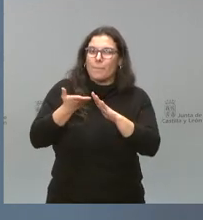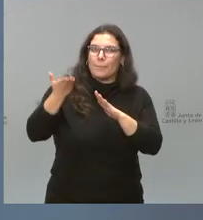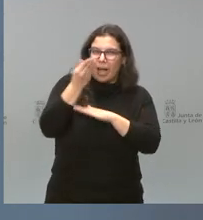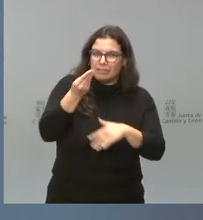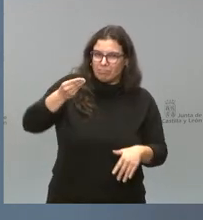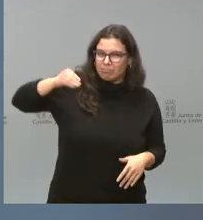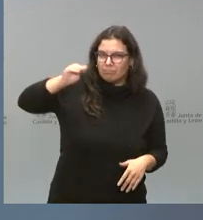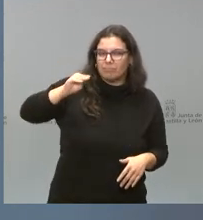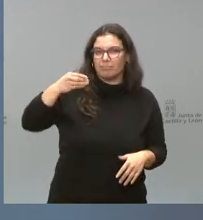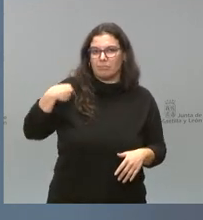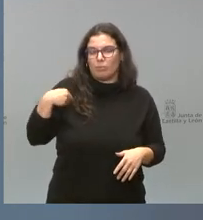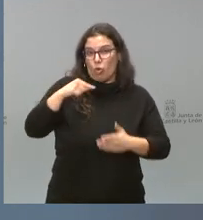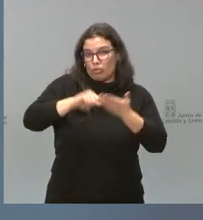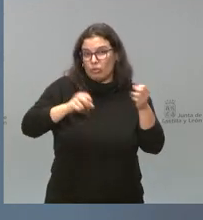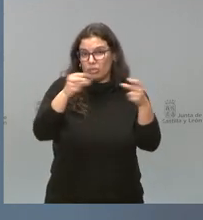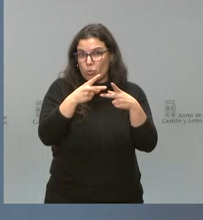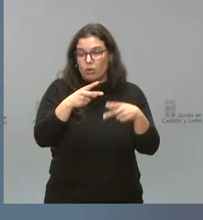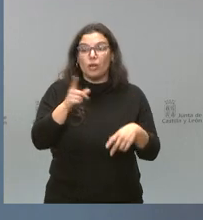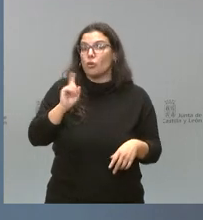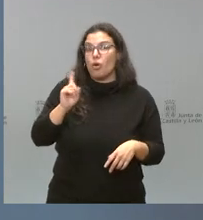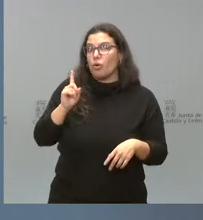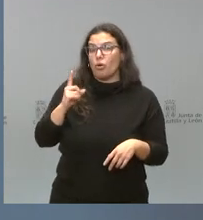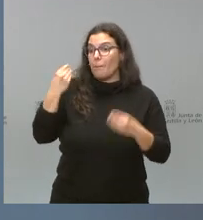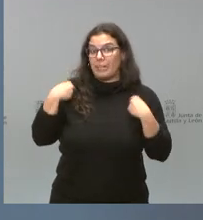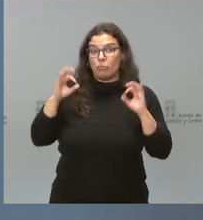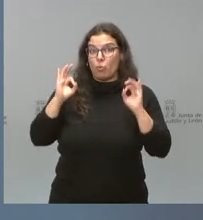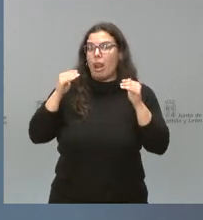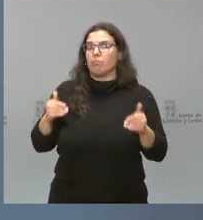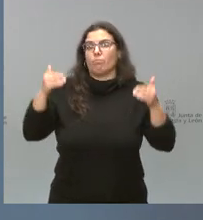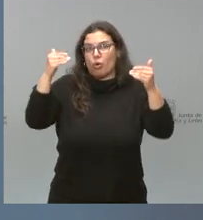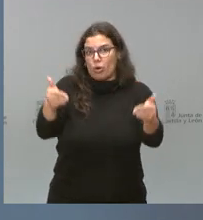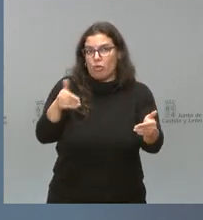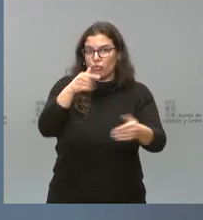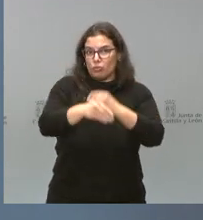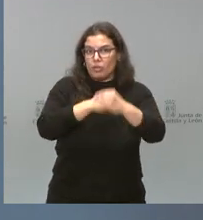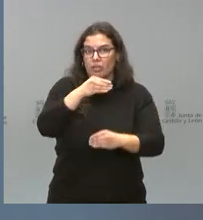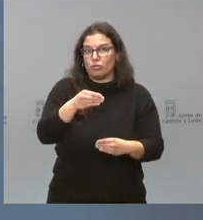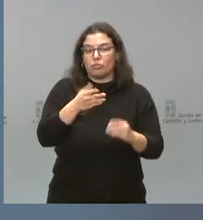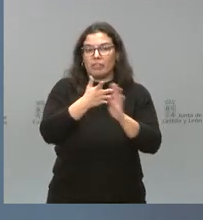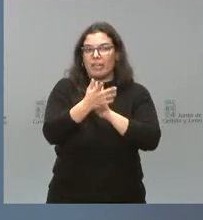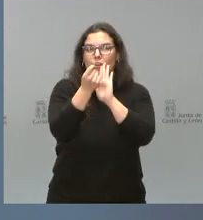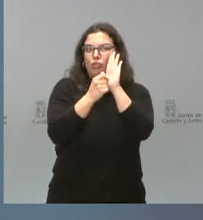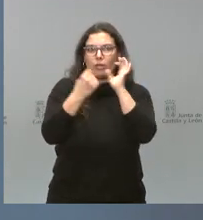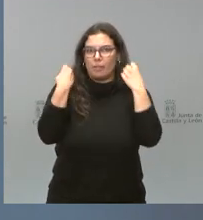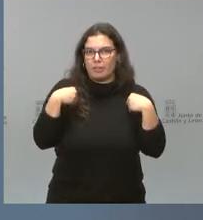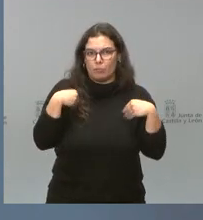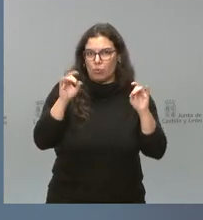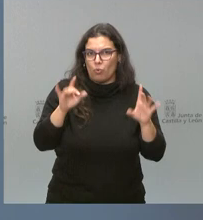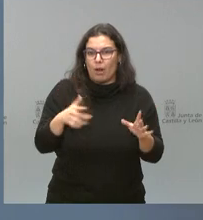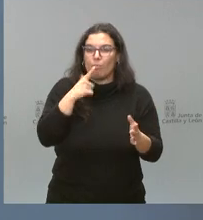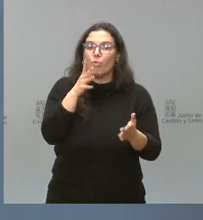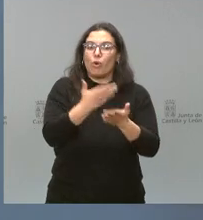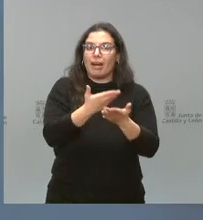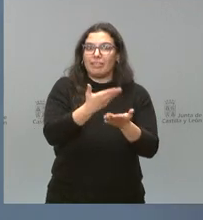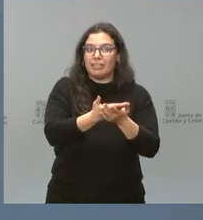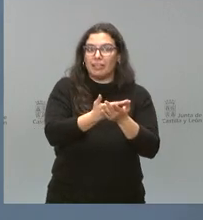la póliza. No, de hecho, es ha prorrogado la que teníamos en vigor y, por tanto, es ofrecer más garantías porque las garantías que justificaban